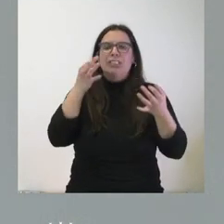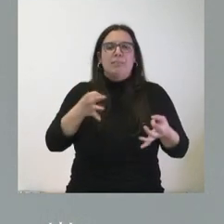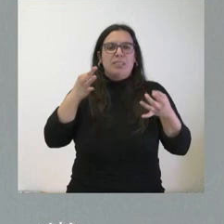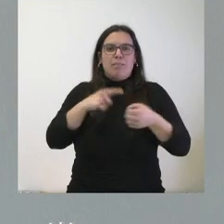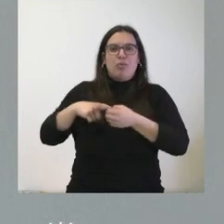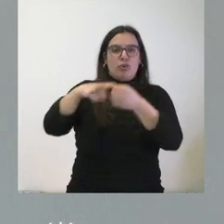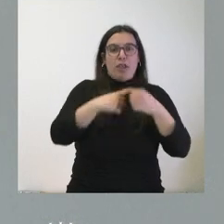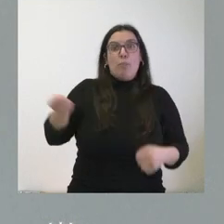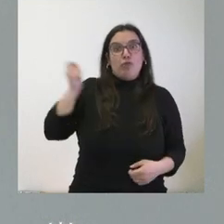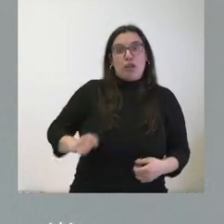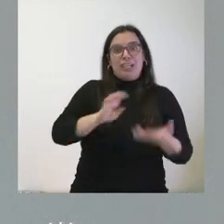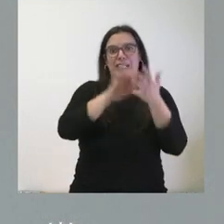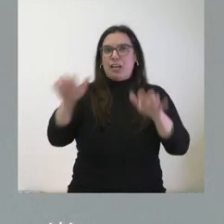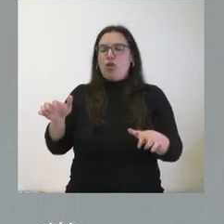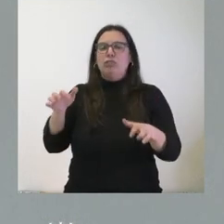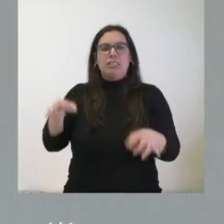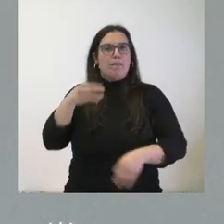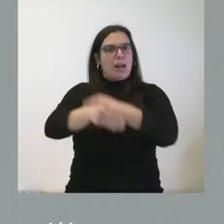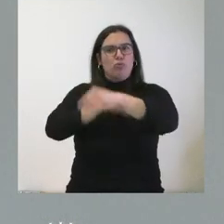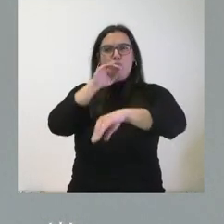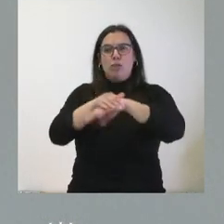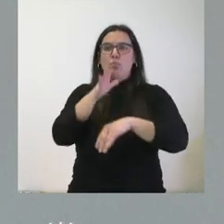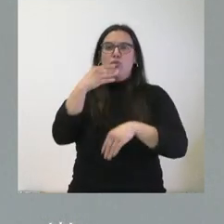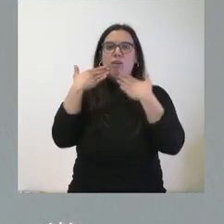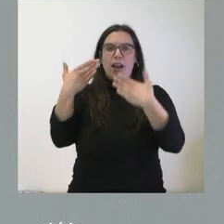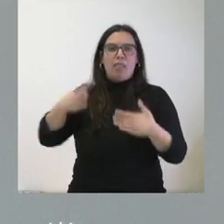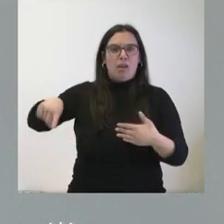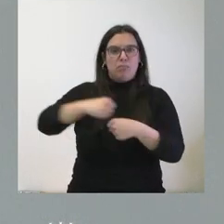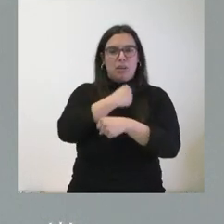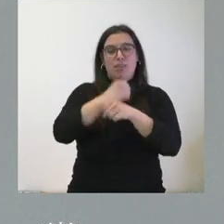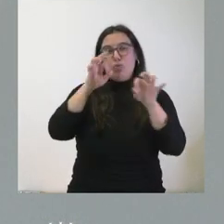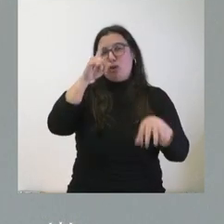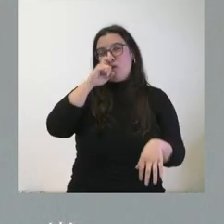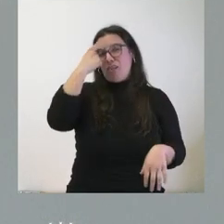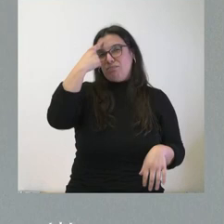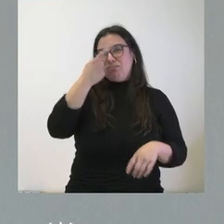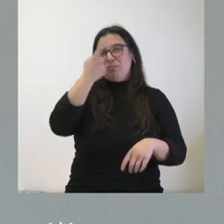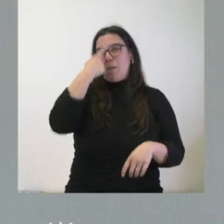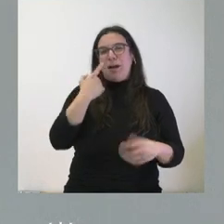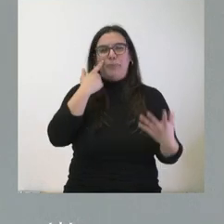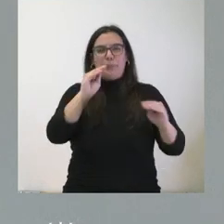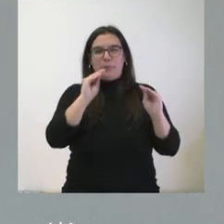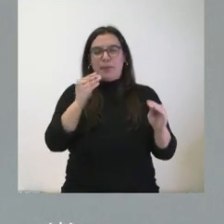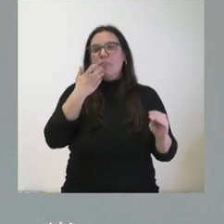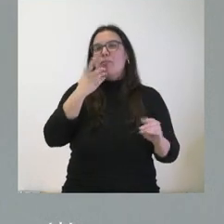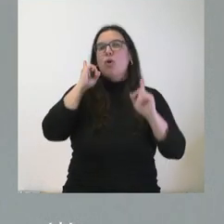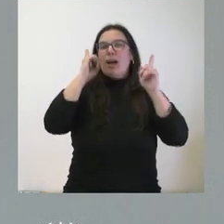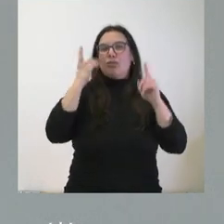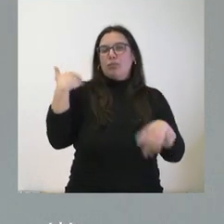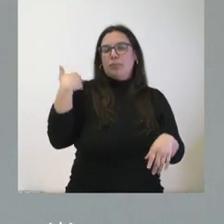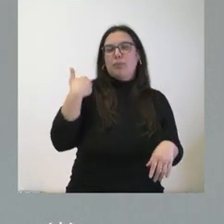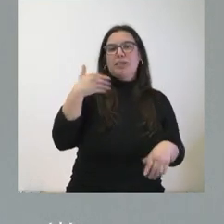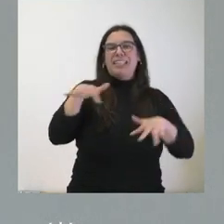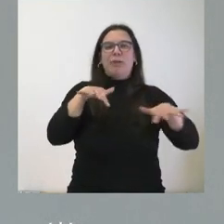profesionales así lo han hecho. Desde aquí les agradecemos a todos y su tarea y recordarán ustedes algunas imágenes muy llamativas. En el caso, por ejemplo, de